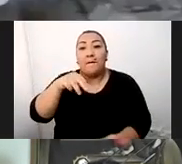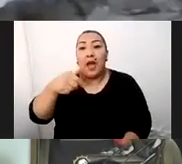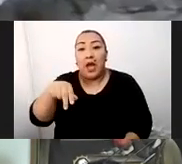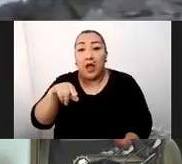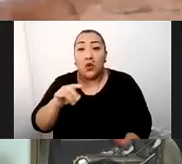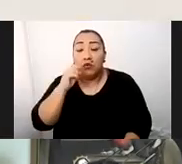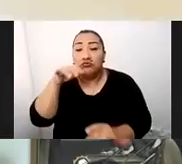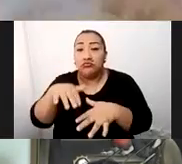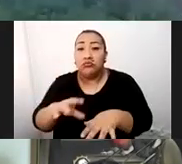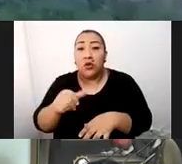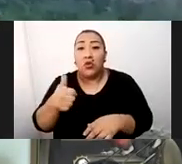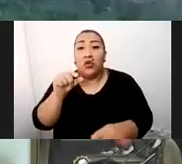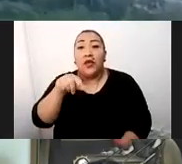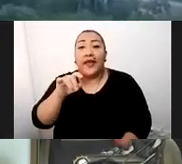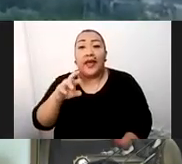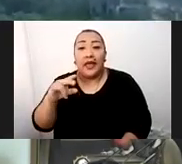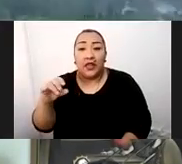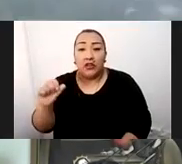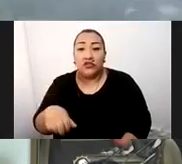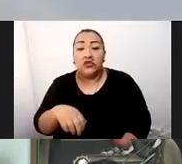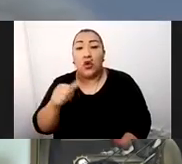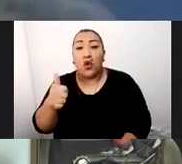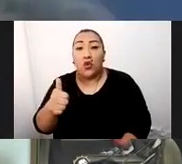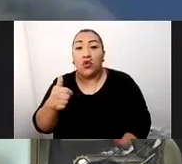Geros, Valle de Cosnipata,